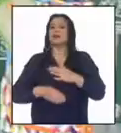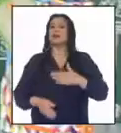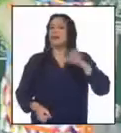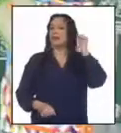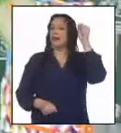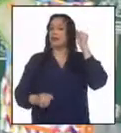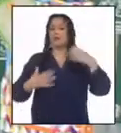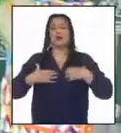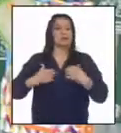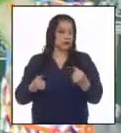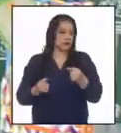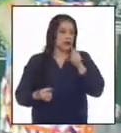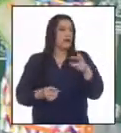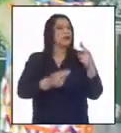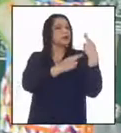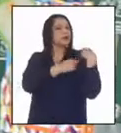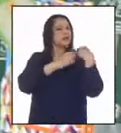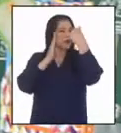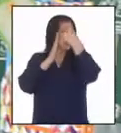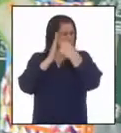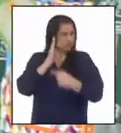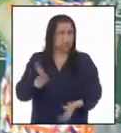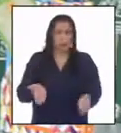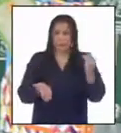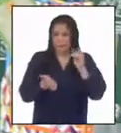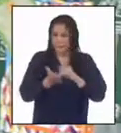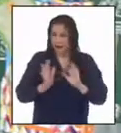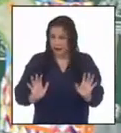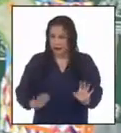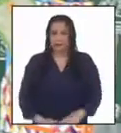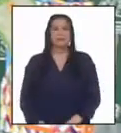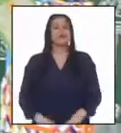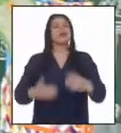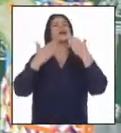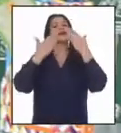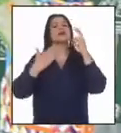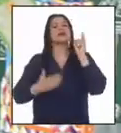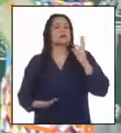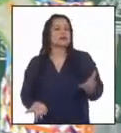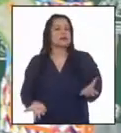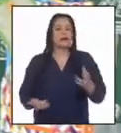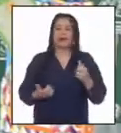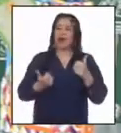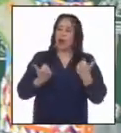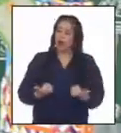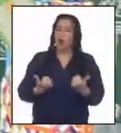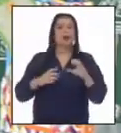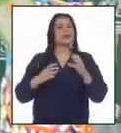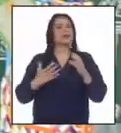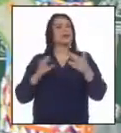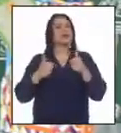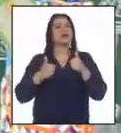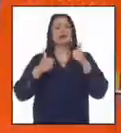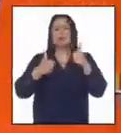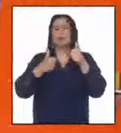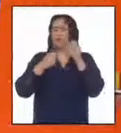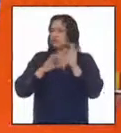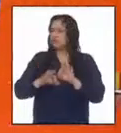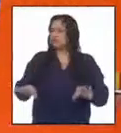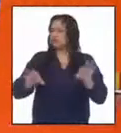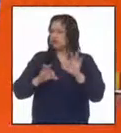salud. Esas tareas, entre muchas más seguramente. Gracias profesora, ha sido una actividad muy enriquecedora.